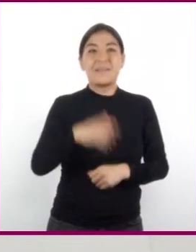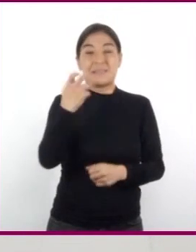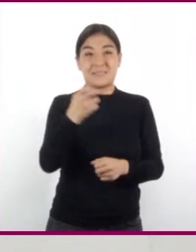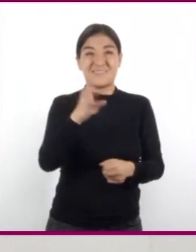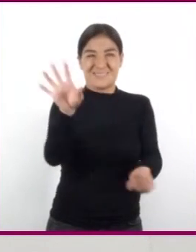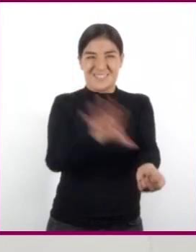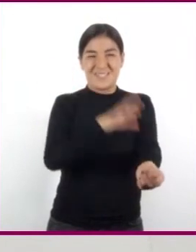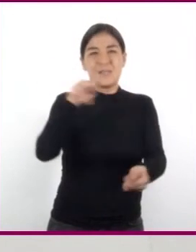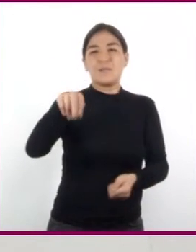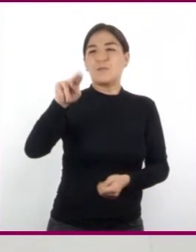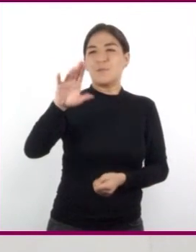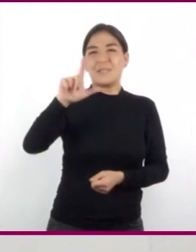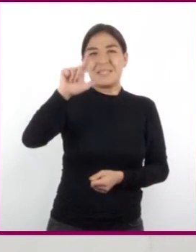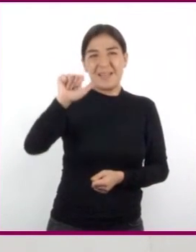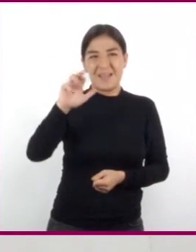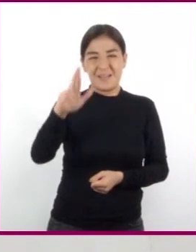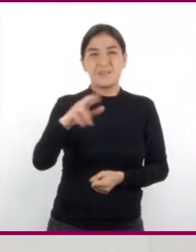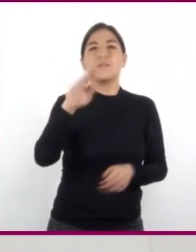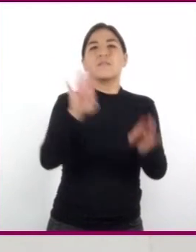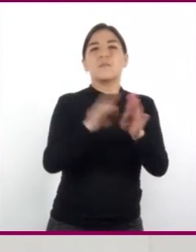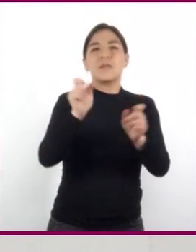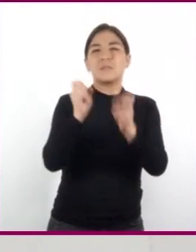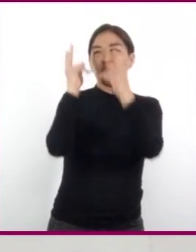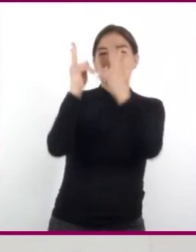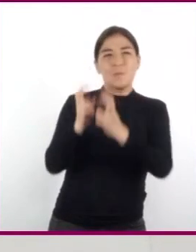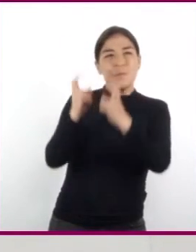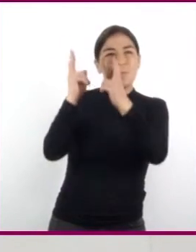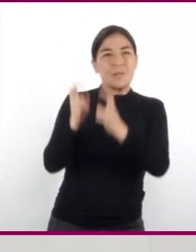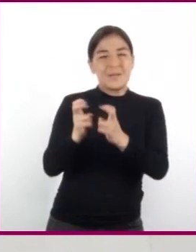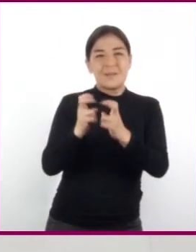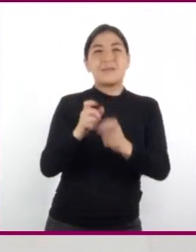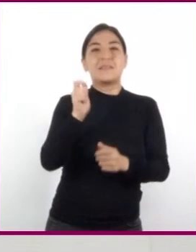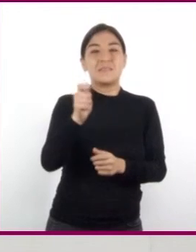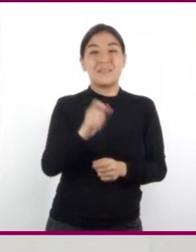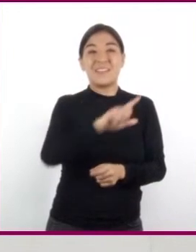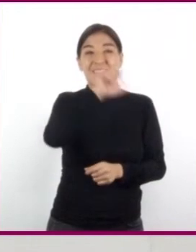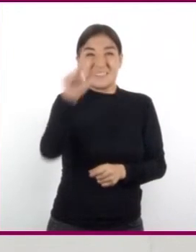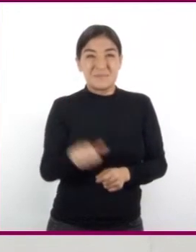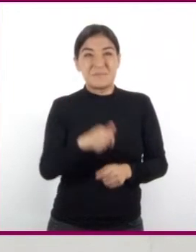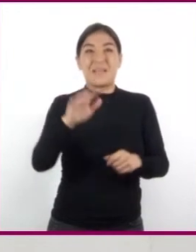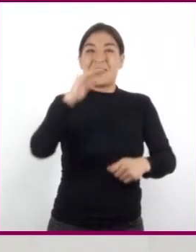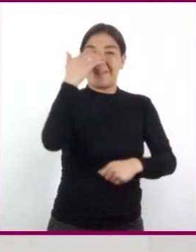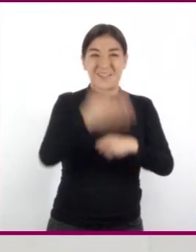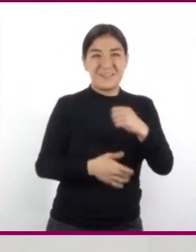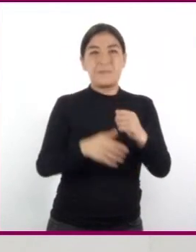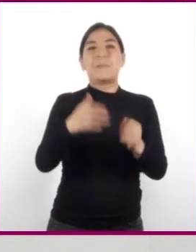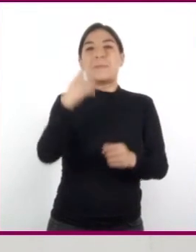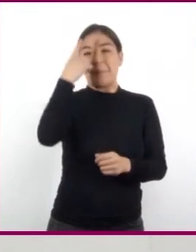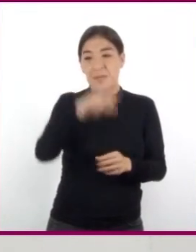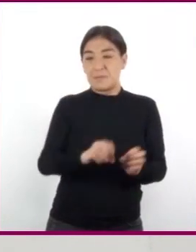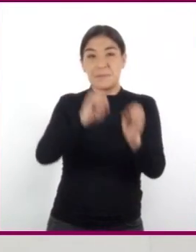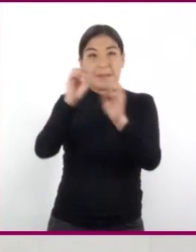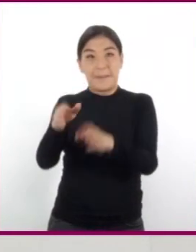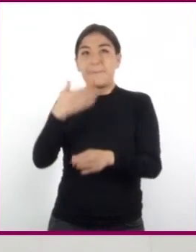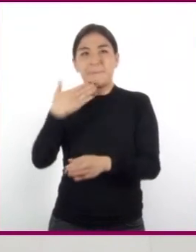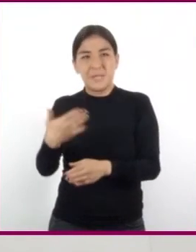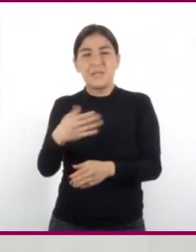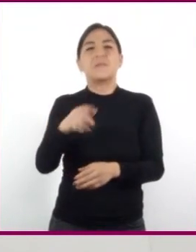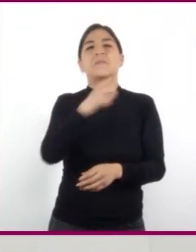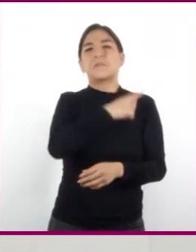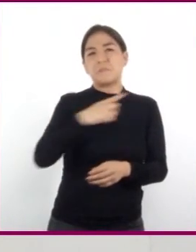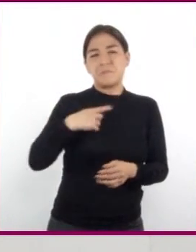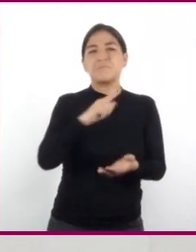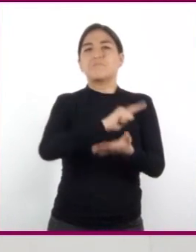nuclear genera residuos radioactivos, pero si se desechan adecuadamente, no deben causar